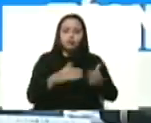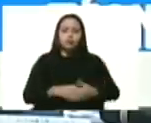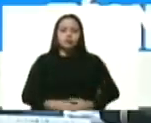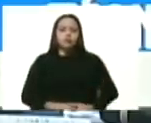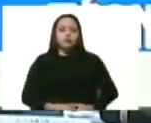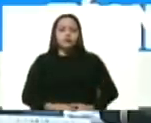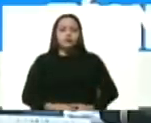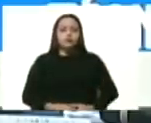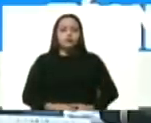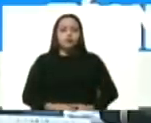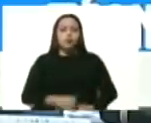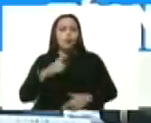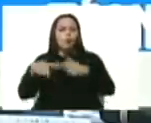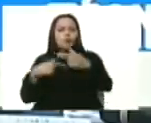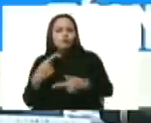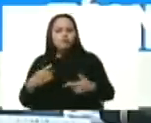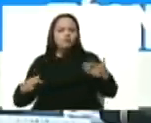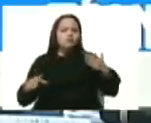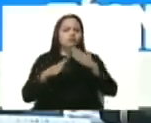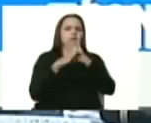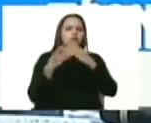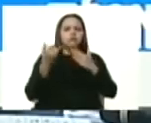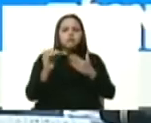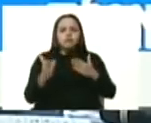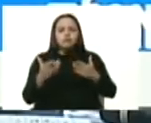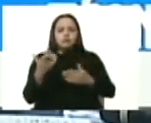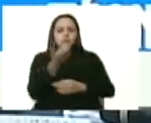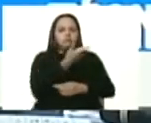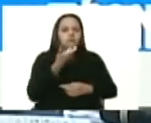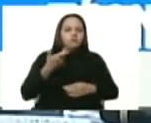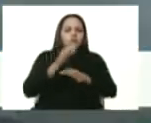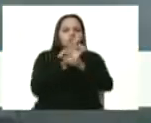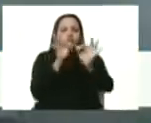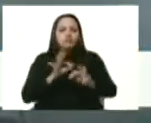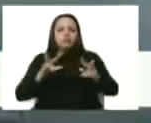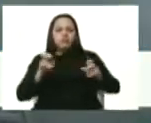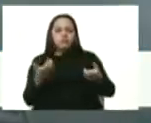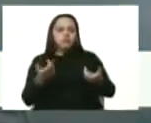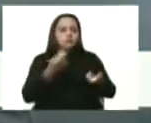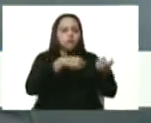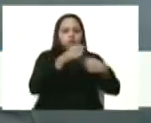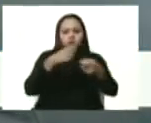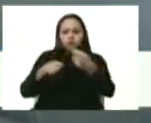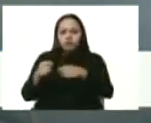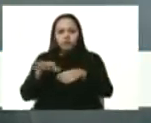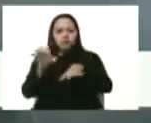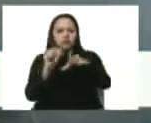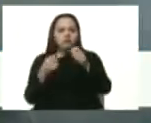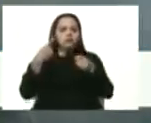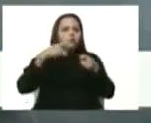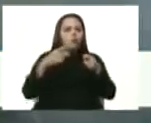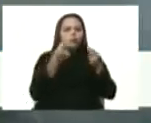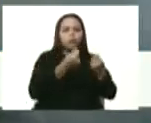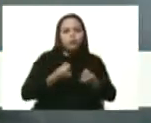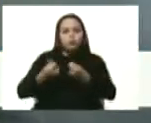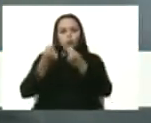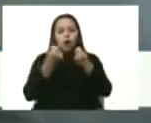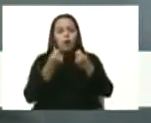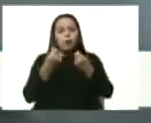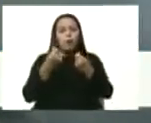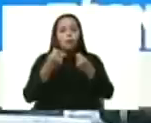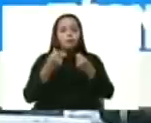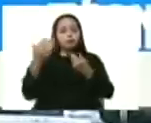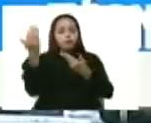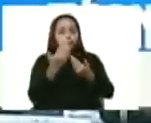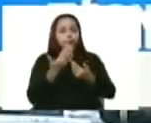producto del bloqueo, se han abierto válvulas para la circulación en el comercio de otras divisas. Pero la